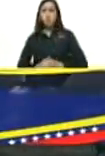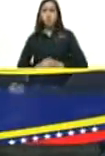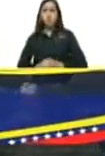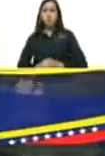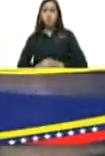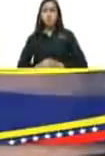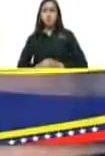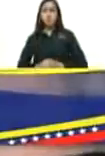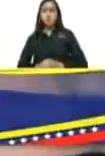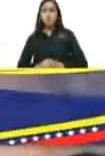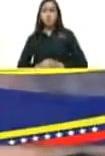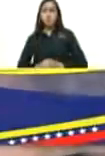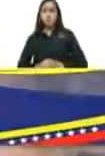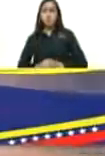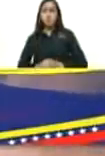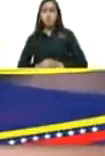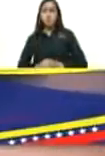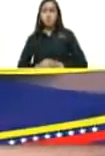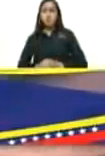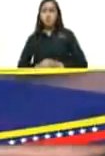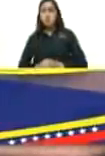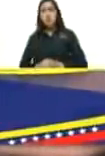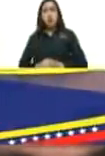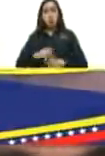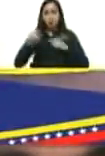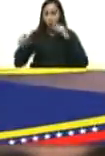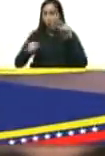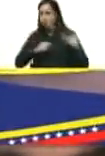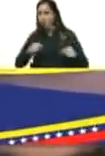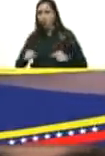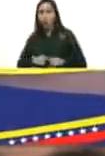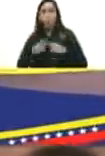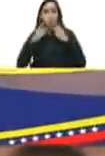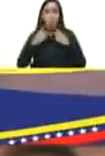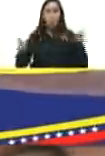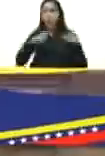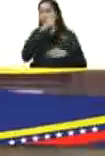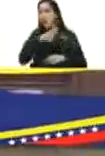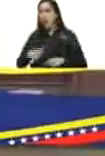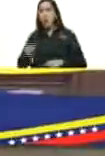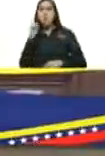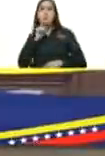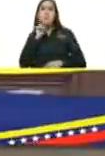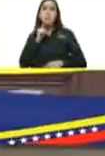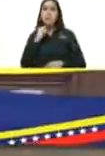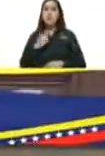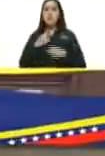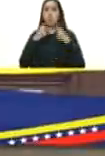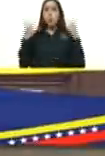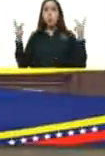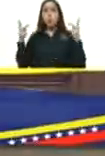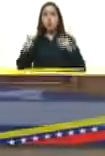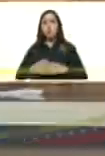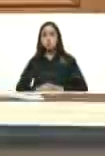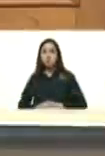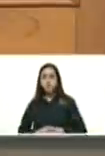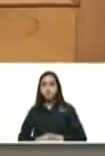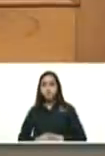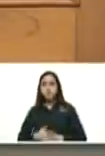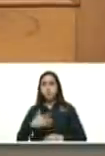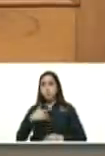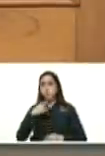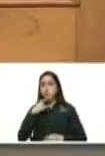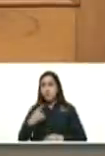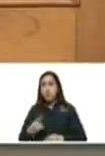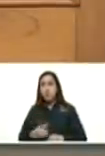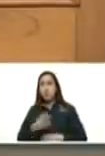y después en las redes sociales la gente empezó a inventar cosas yo conté que tenía como dos